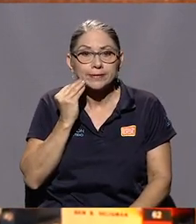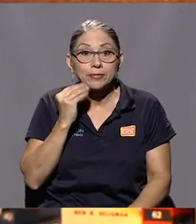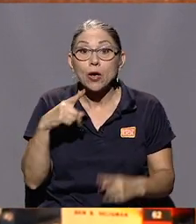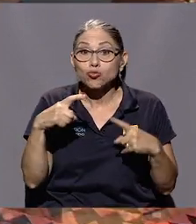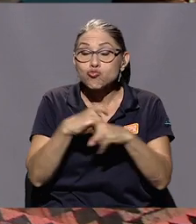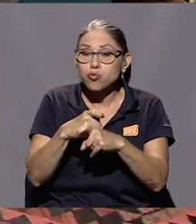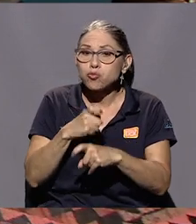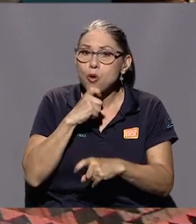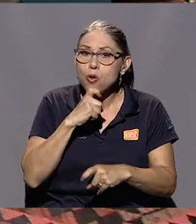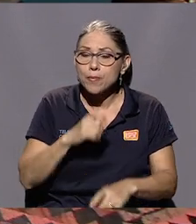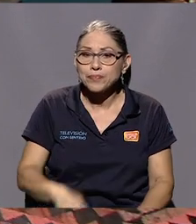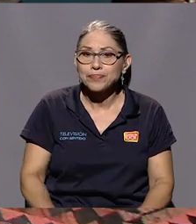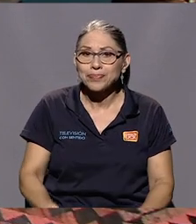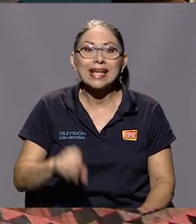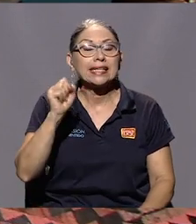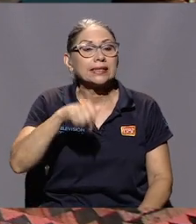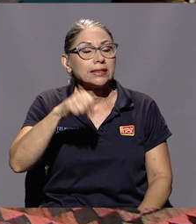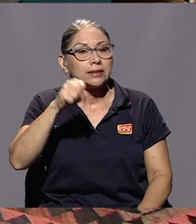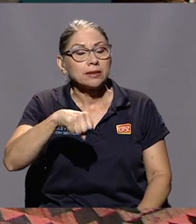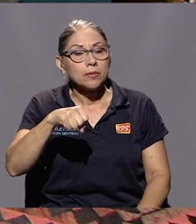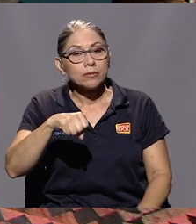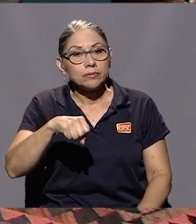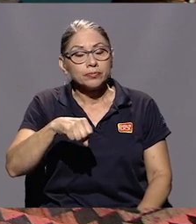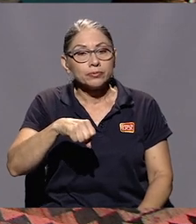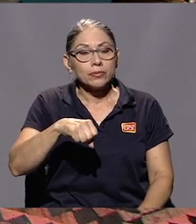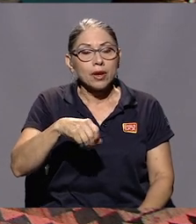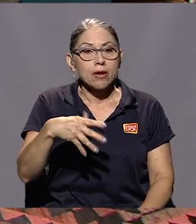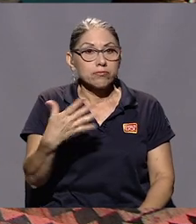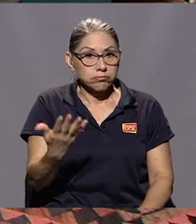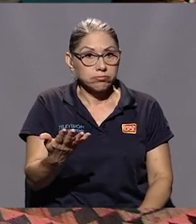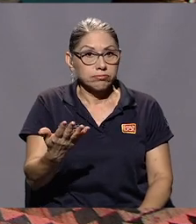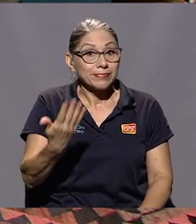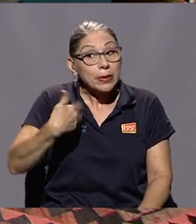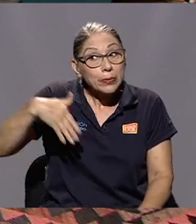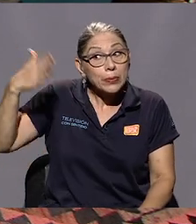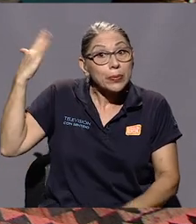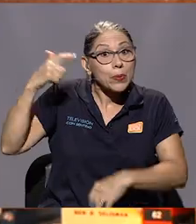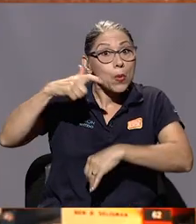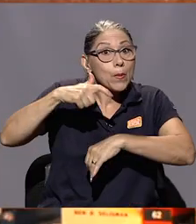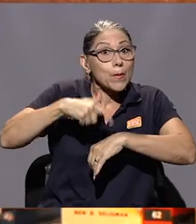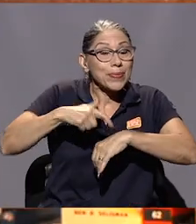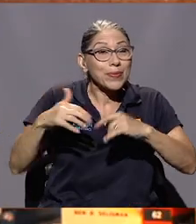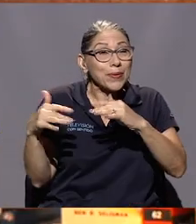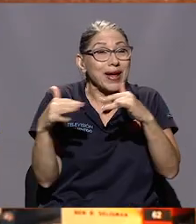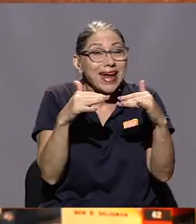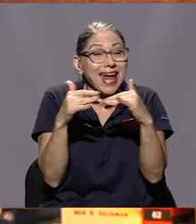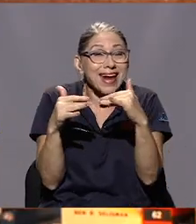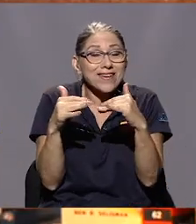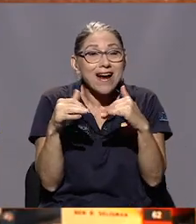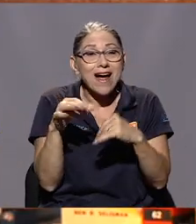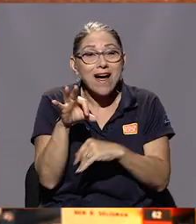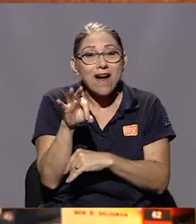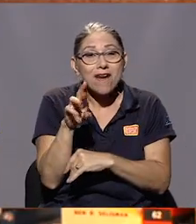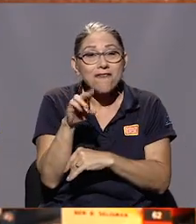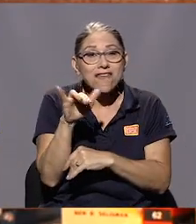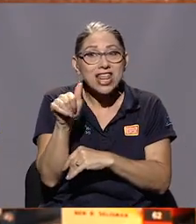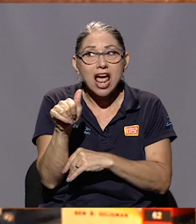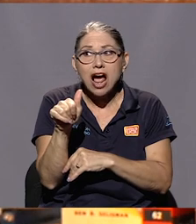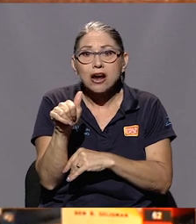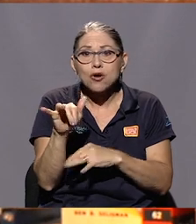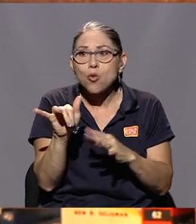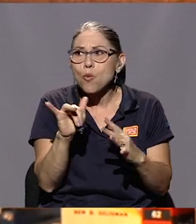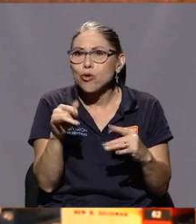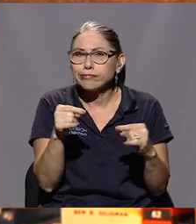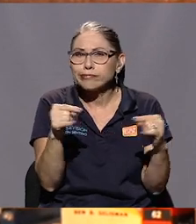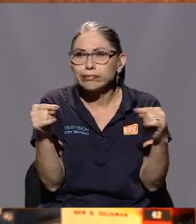complejos. Sí, date cuenta que era la Guerra Fría todavía, ese era el ambiente que se